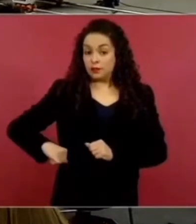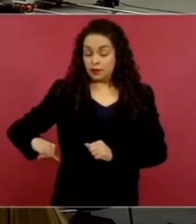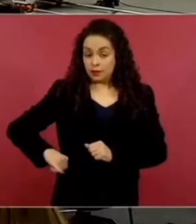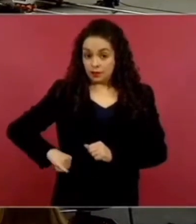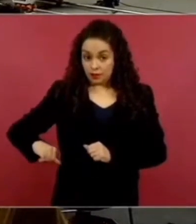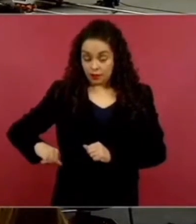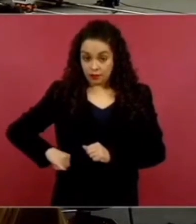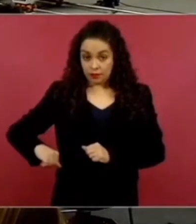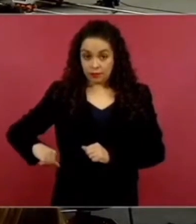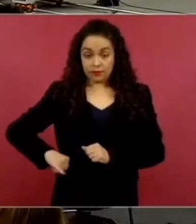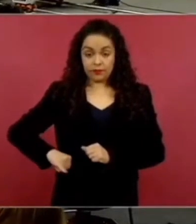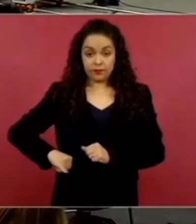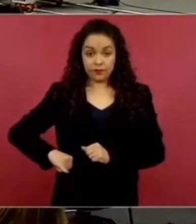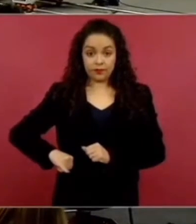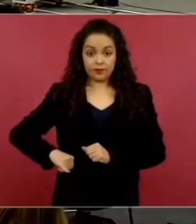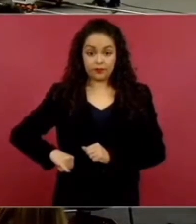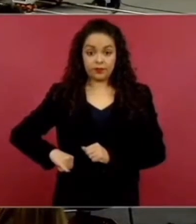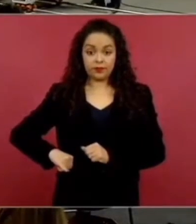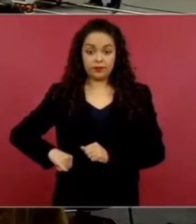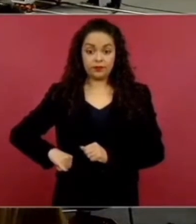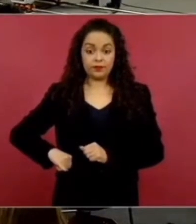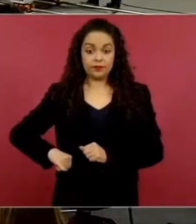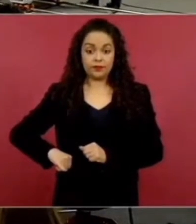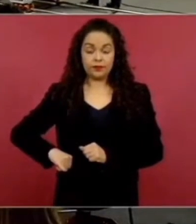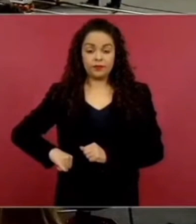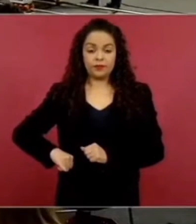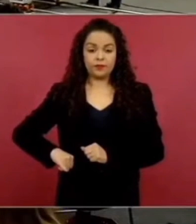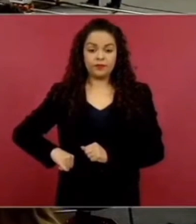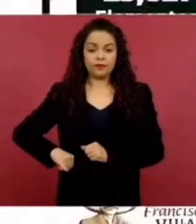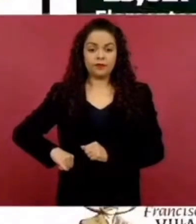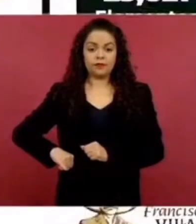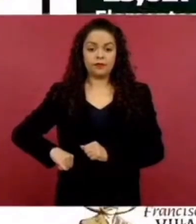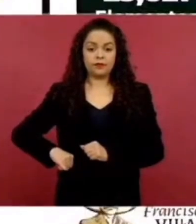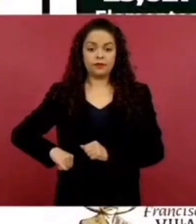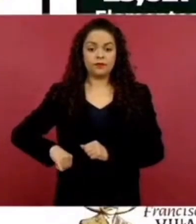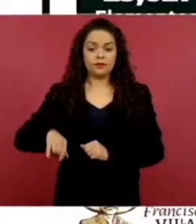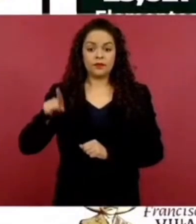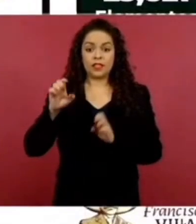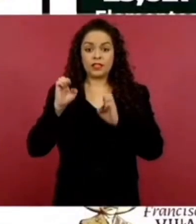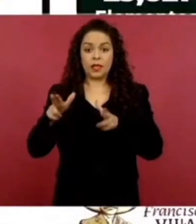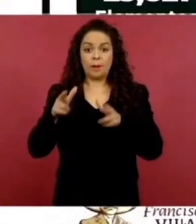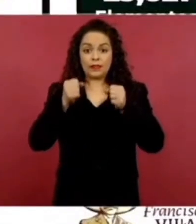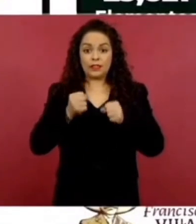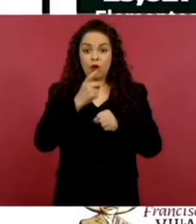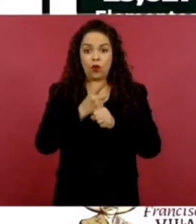estas son las fuerzas de seguridad en Chiapas